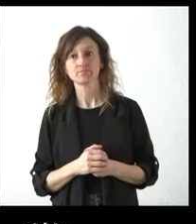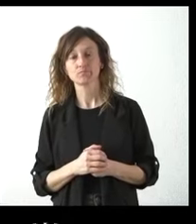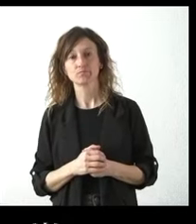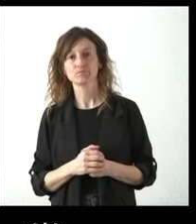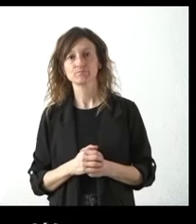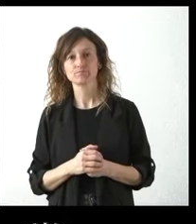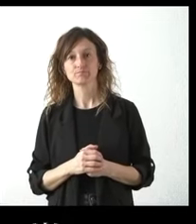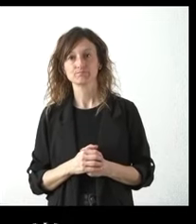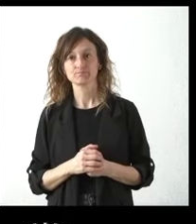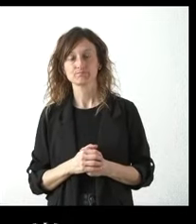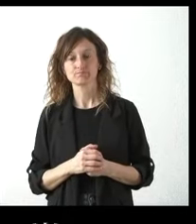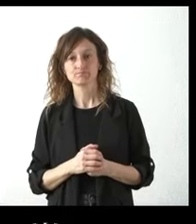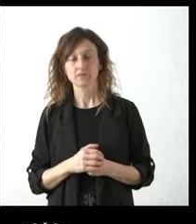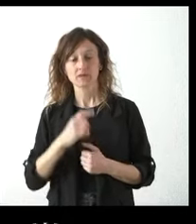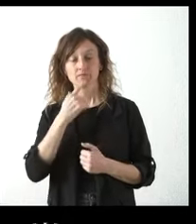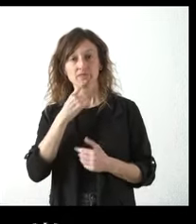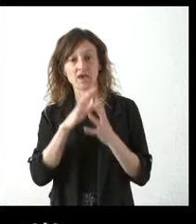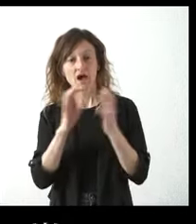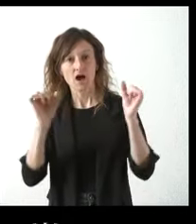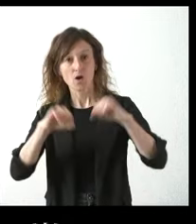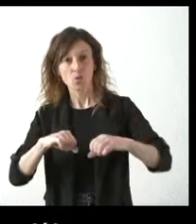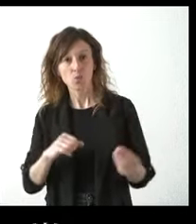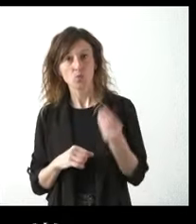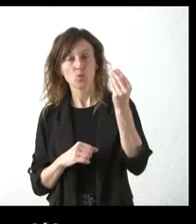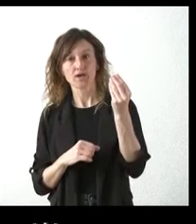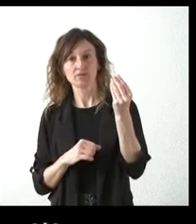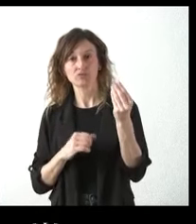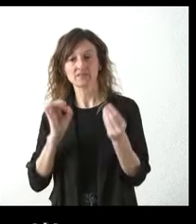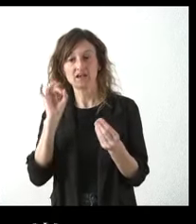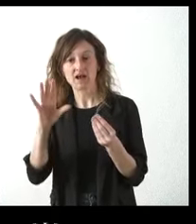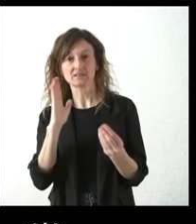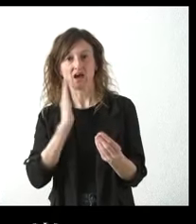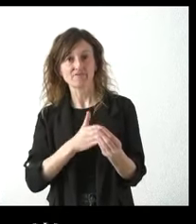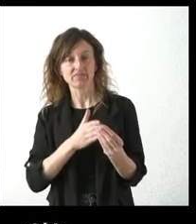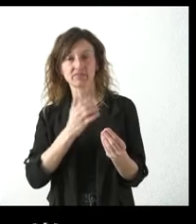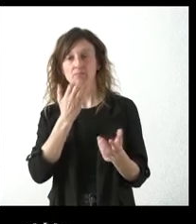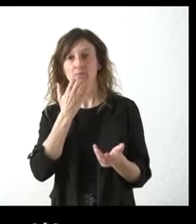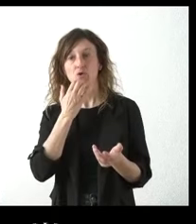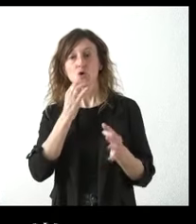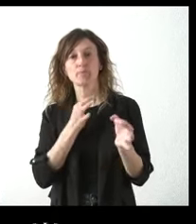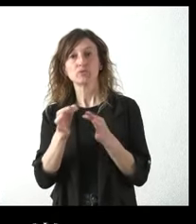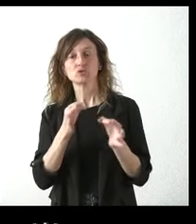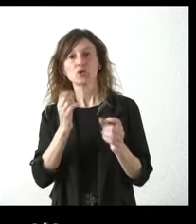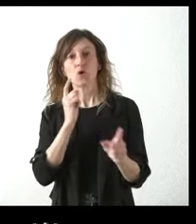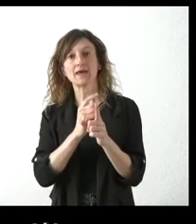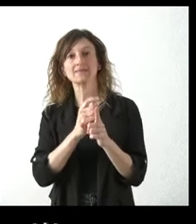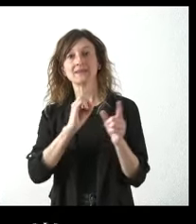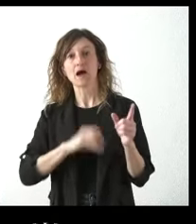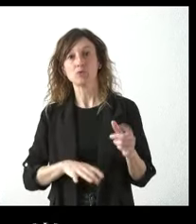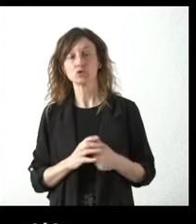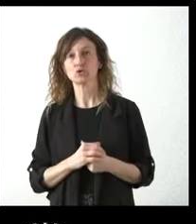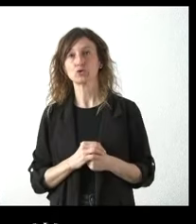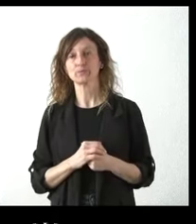uno de esos acuerdos que parece que están afectados por esta carta que sería el protocolo antiaborto él nos dijo